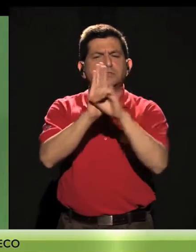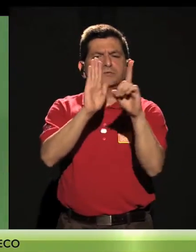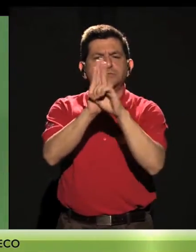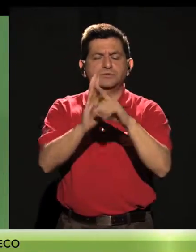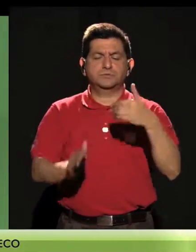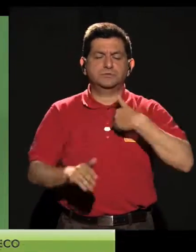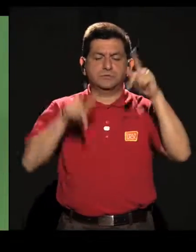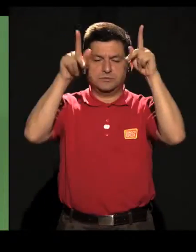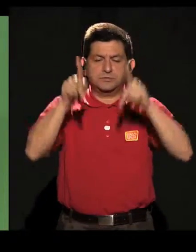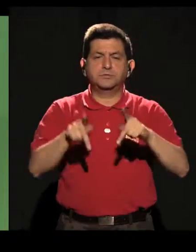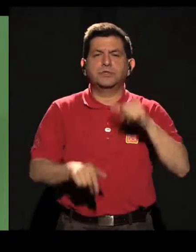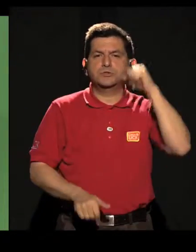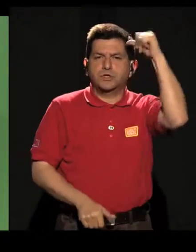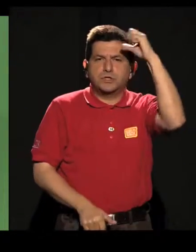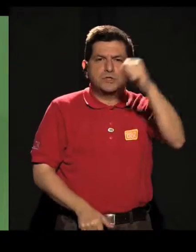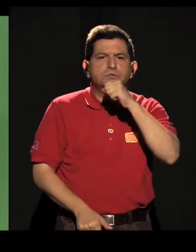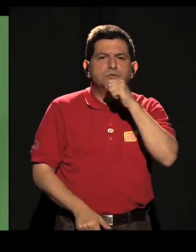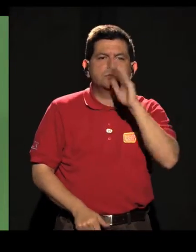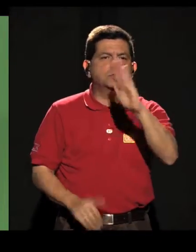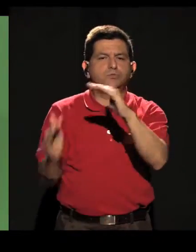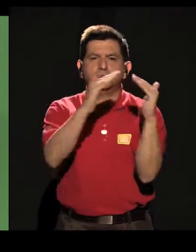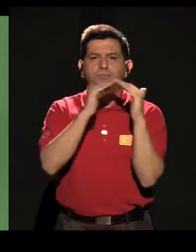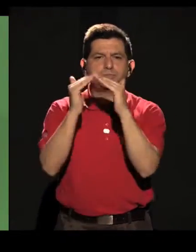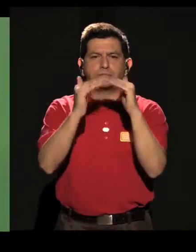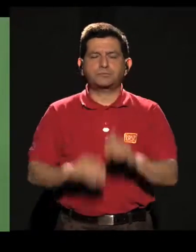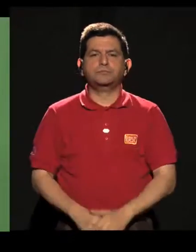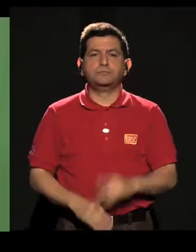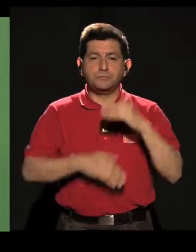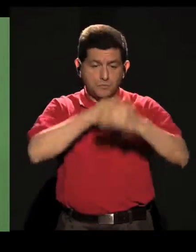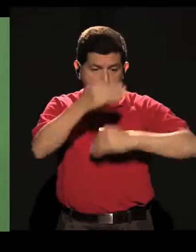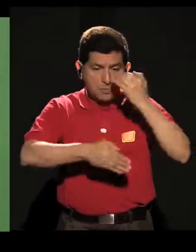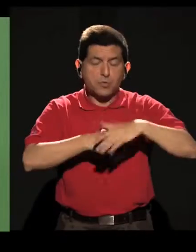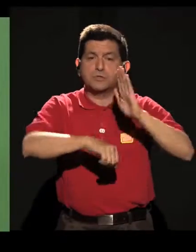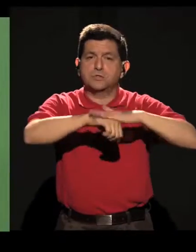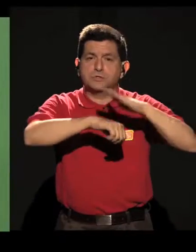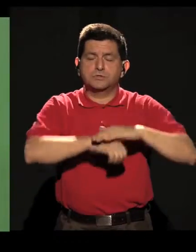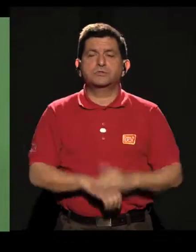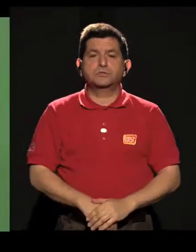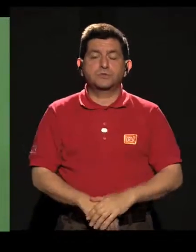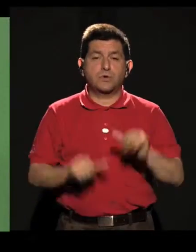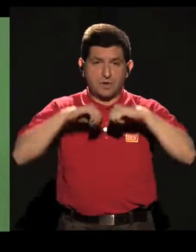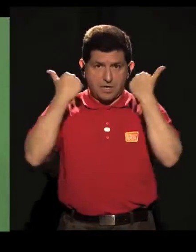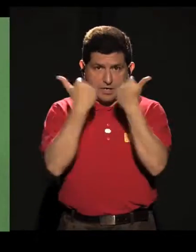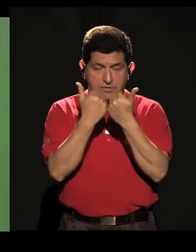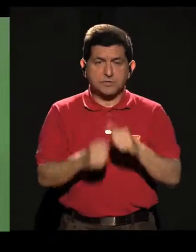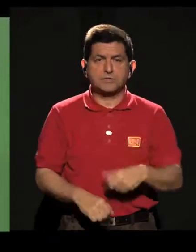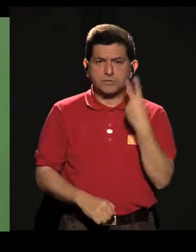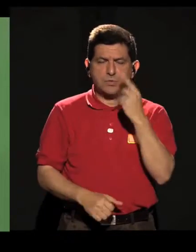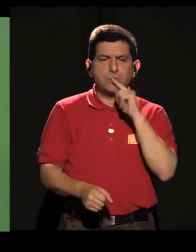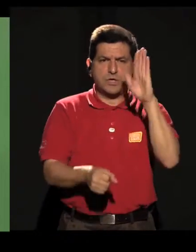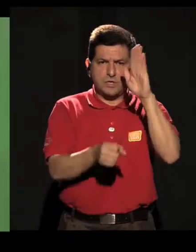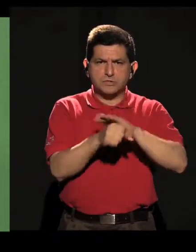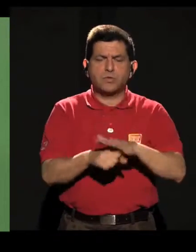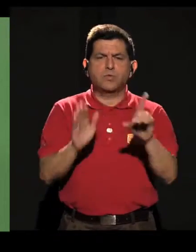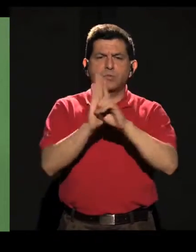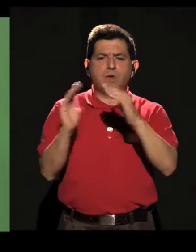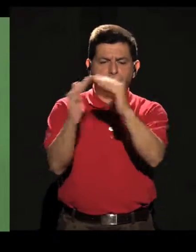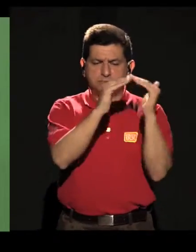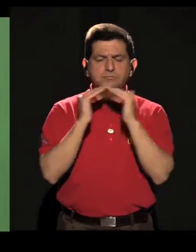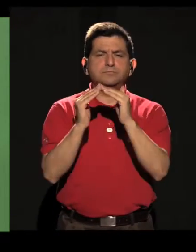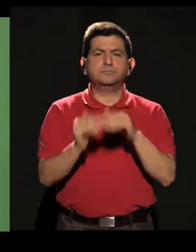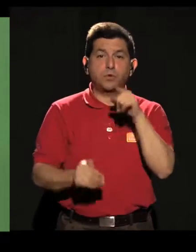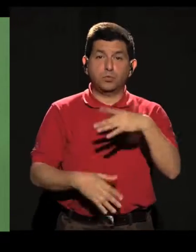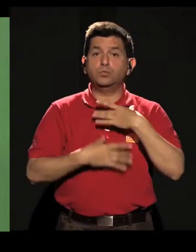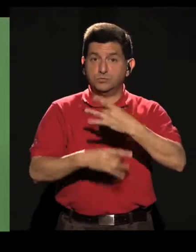situación de derechos que viven las personas adultas mayores de su comunidad. Este proceso le permite a AGECO vigilar el cumplimiento de los derechos de esta